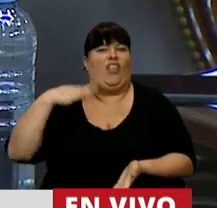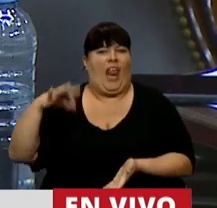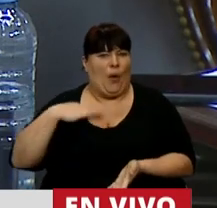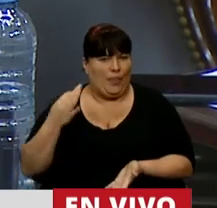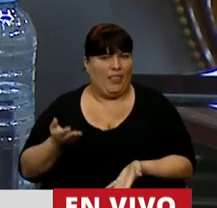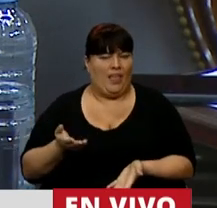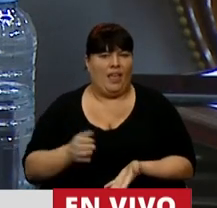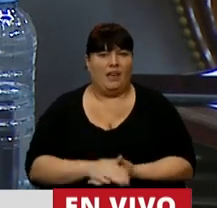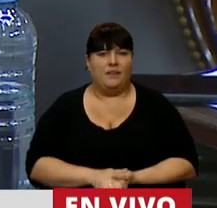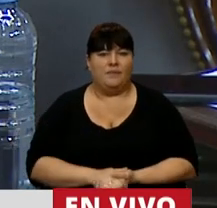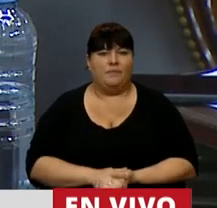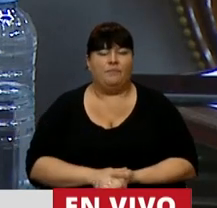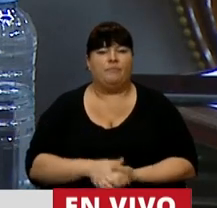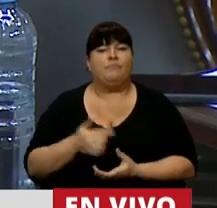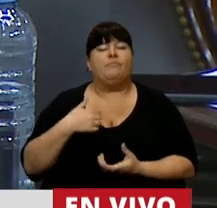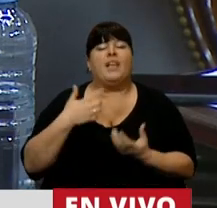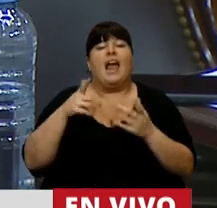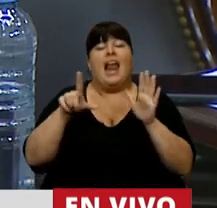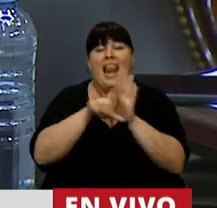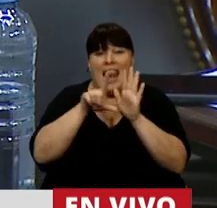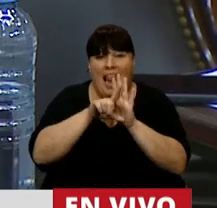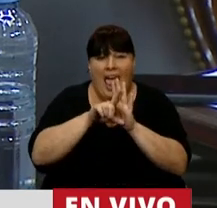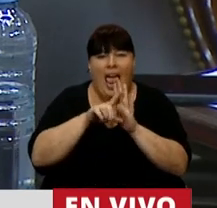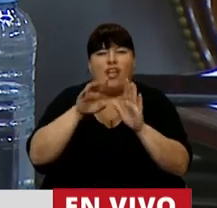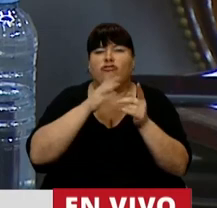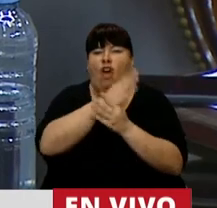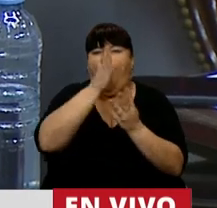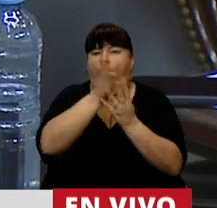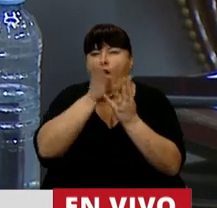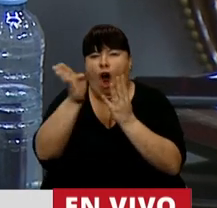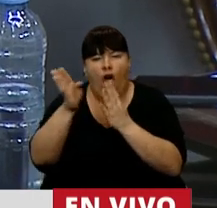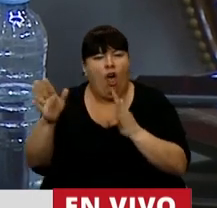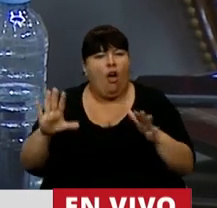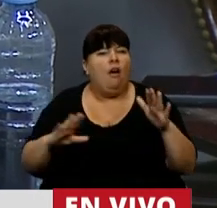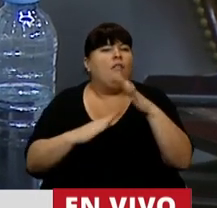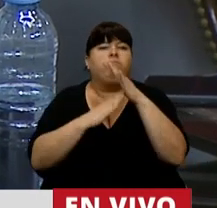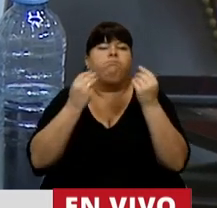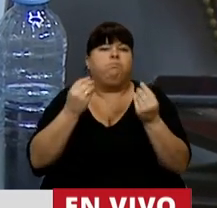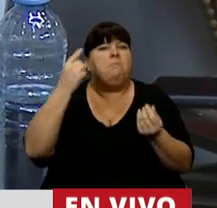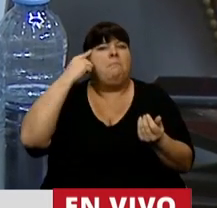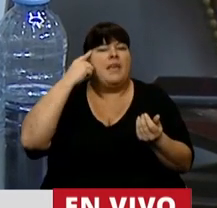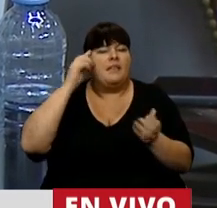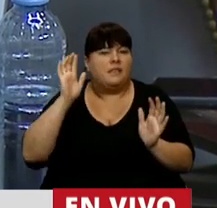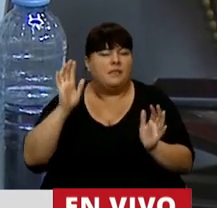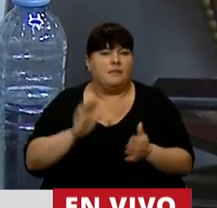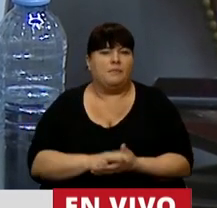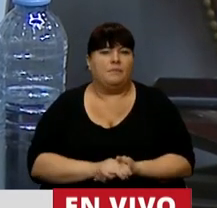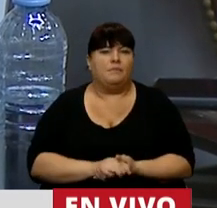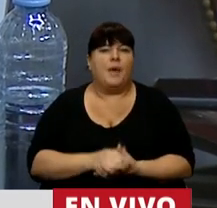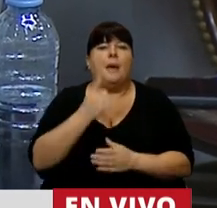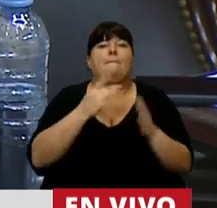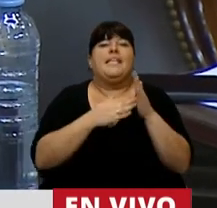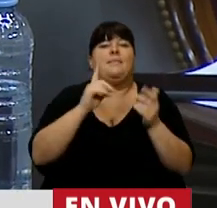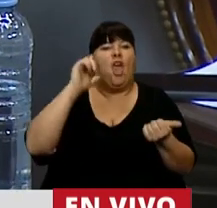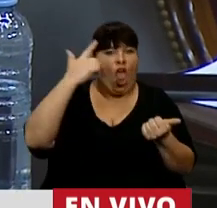vida. Nuestro sistema legal en todas sus ramas se estructura en base a presunciones. El